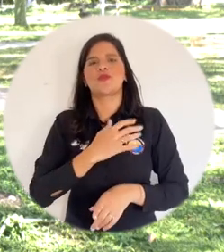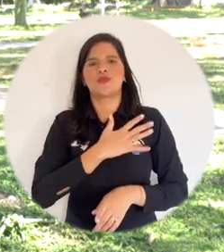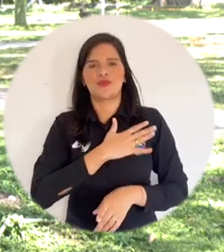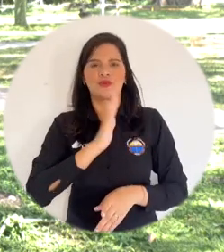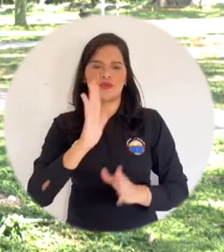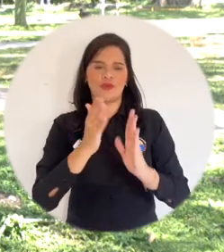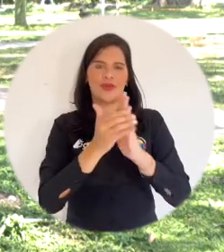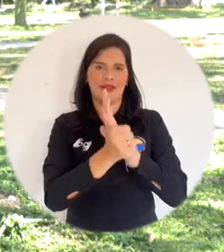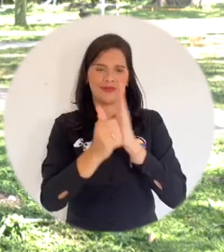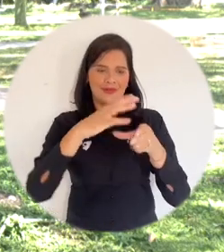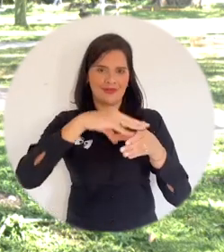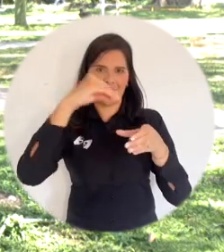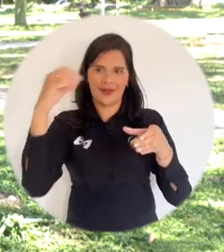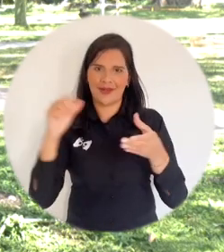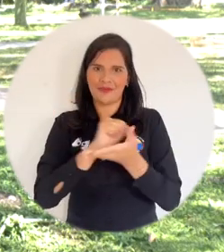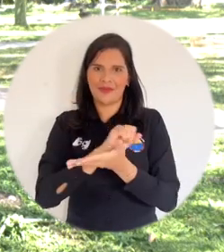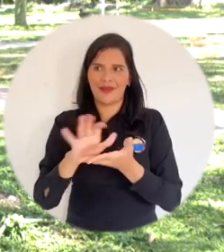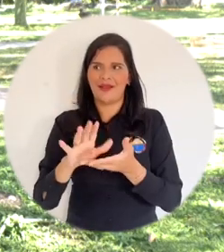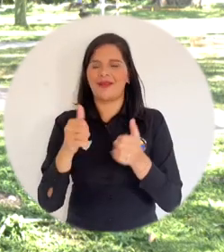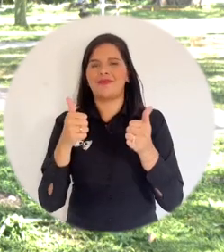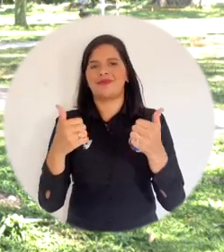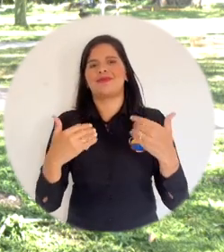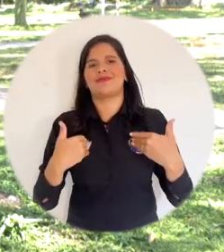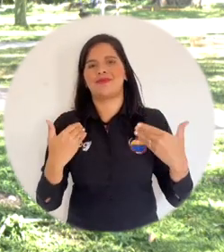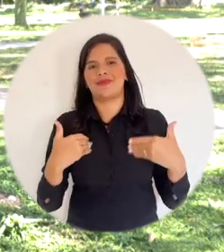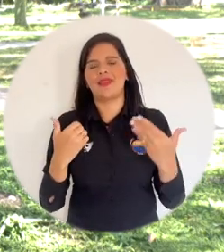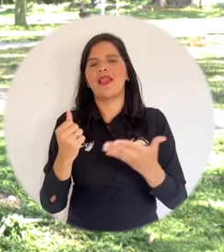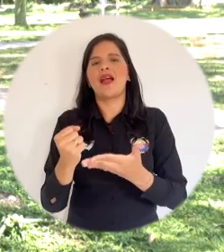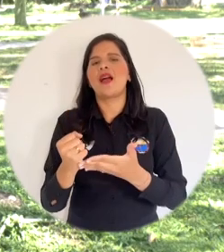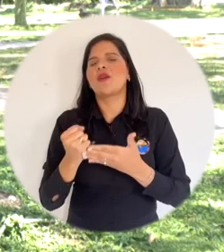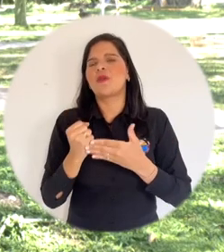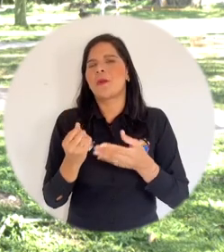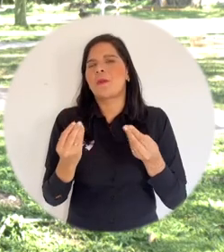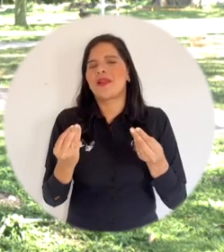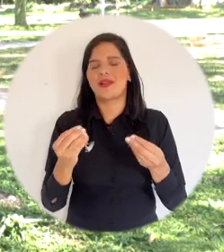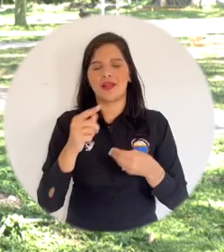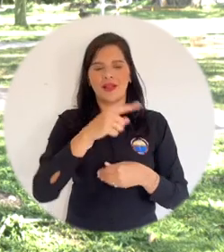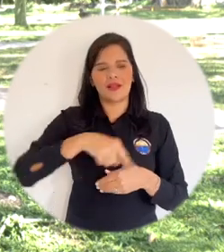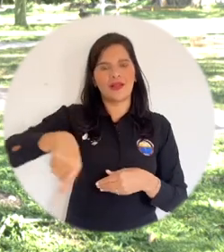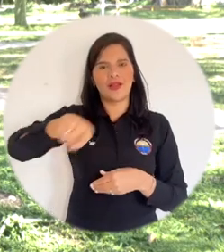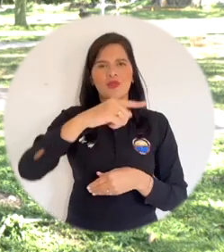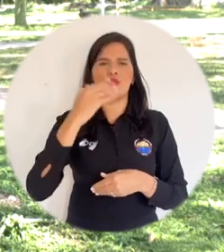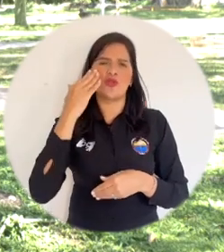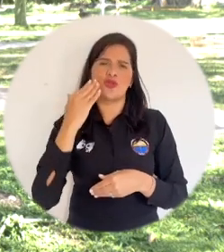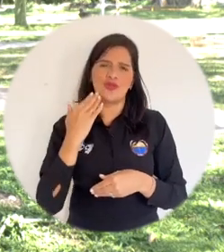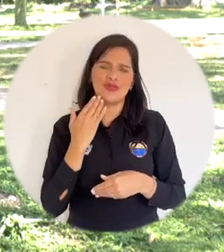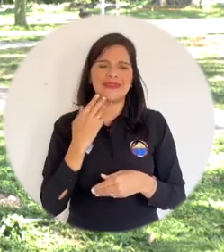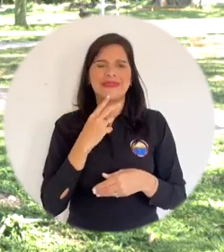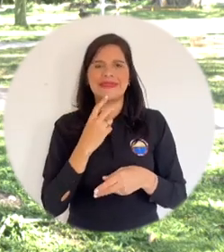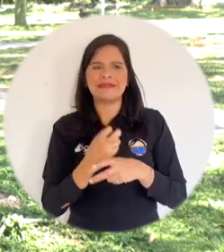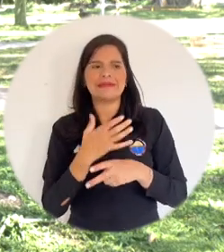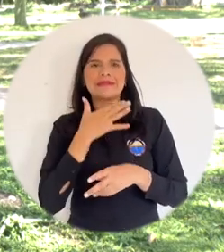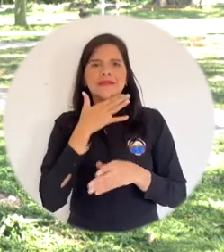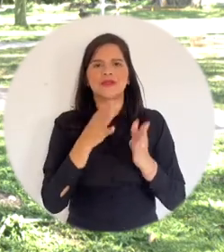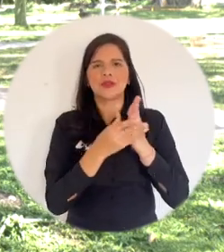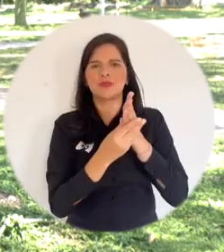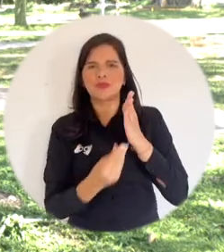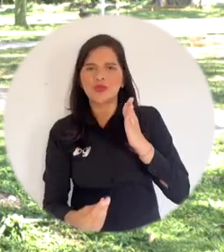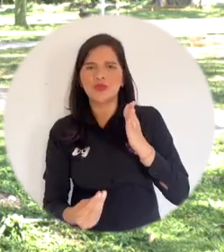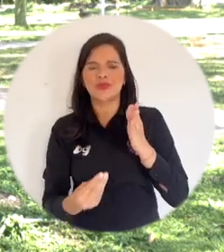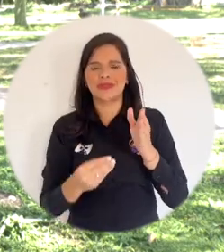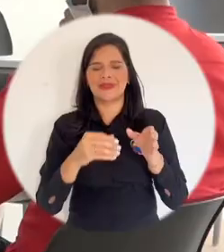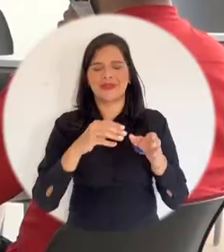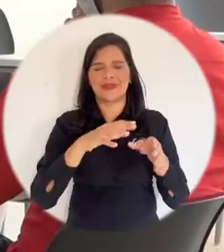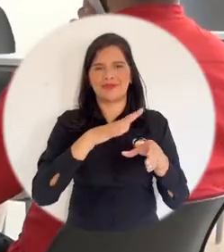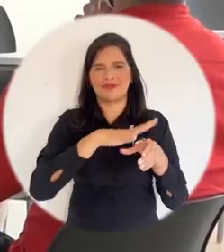oportunidad como lo es el programa de Talento Magdalena que le da la oportunidad a muchos jóvenes de bajos recursos, de las instituciones